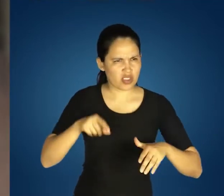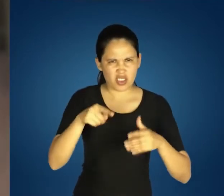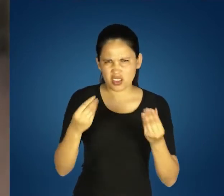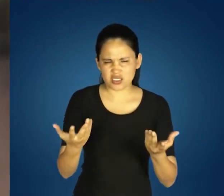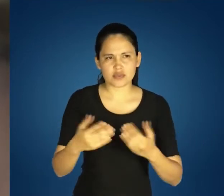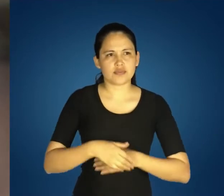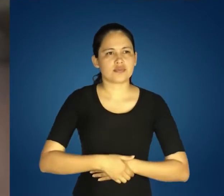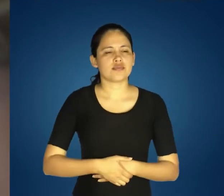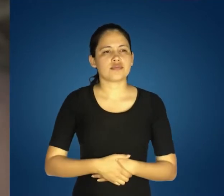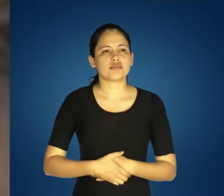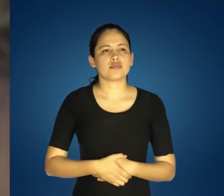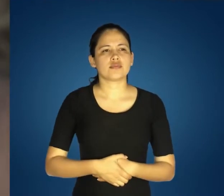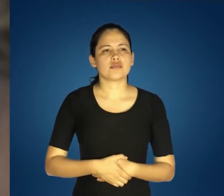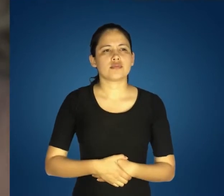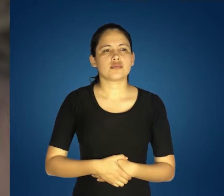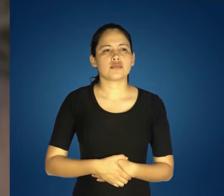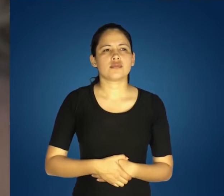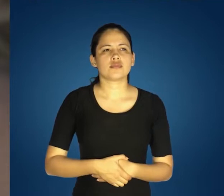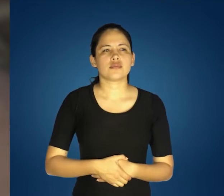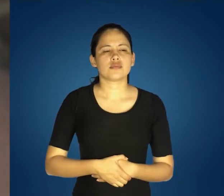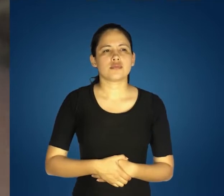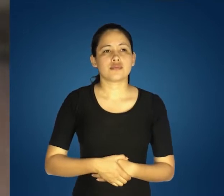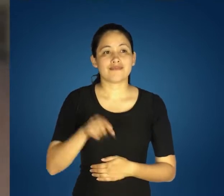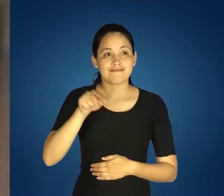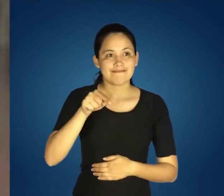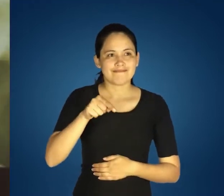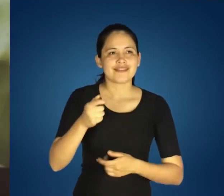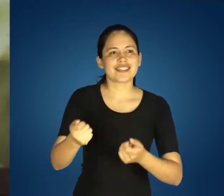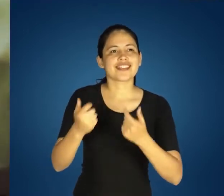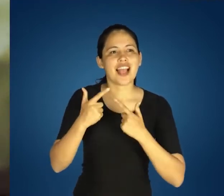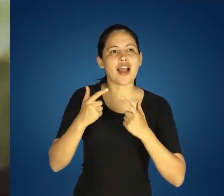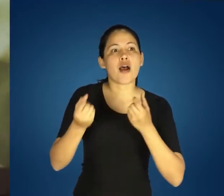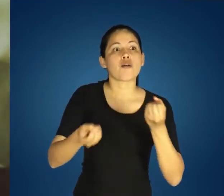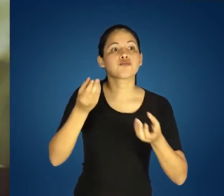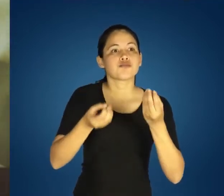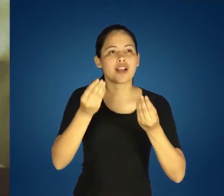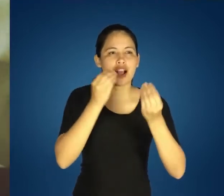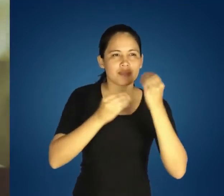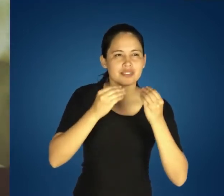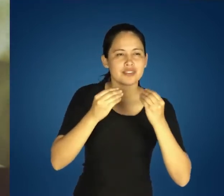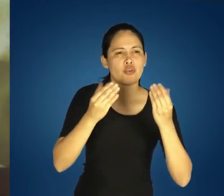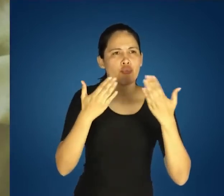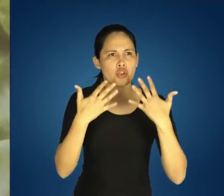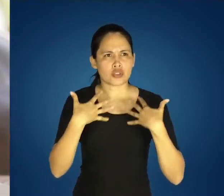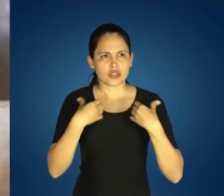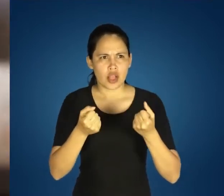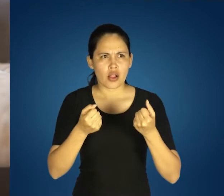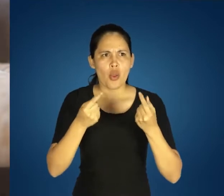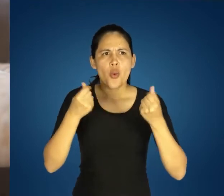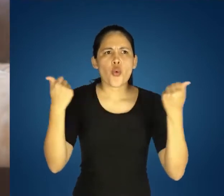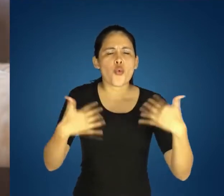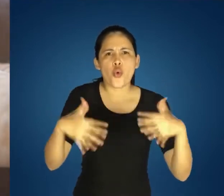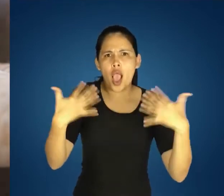¿Qué es una huerta agroecológica? Es el lugar donde se producen alimentos frescos,